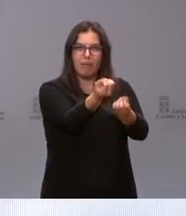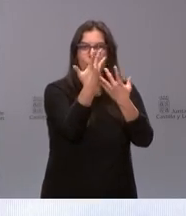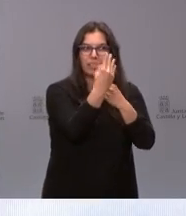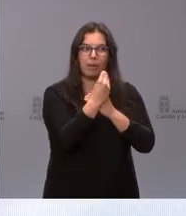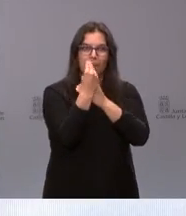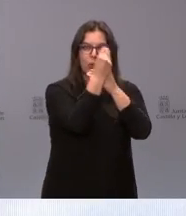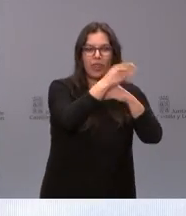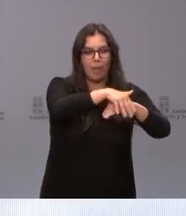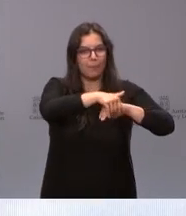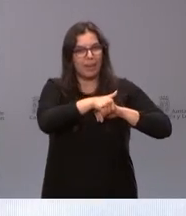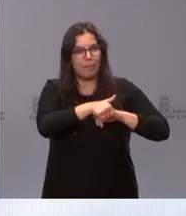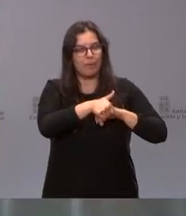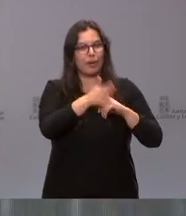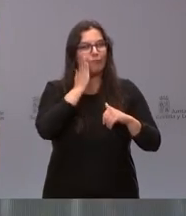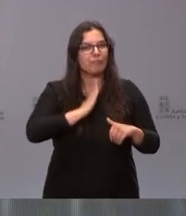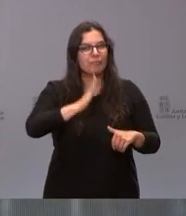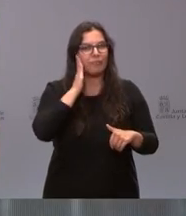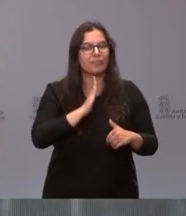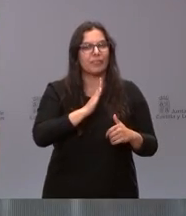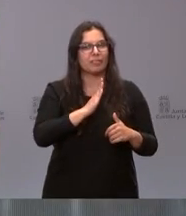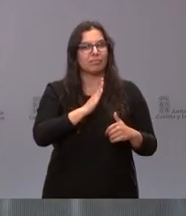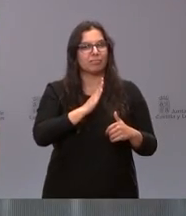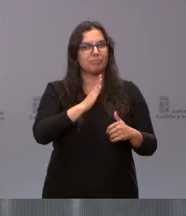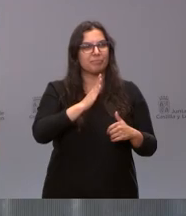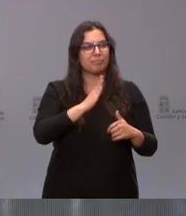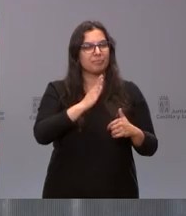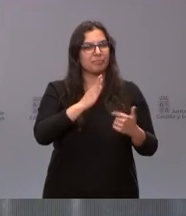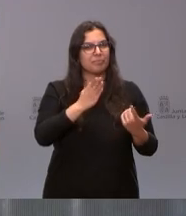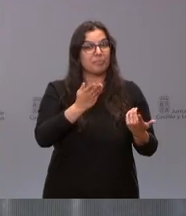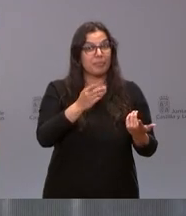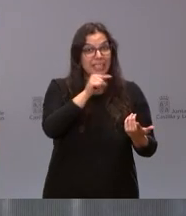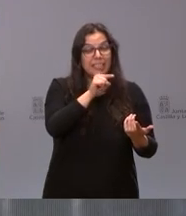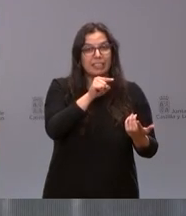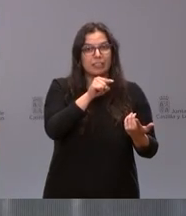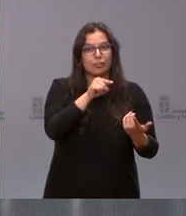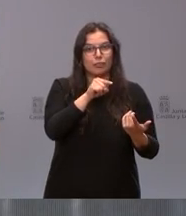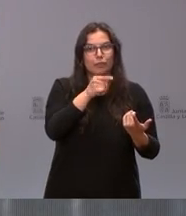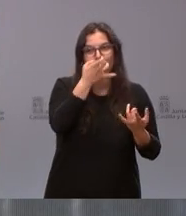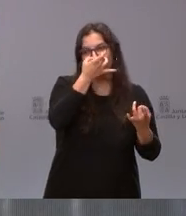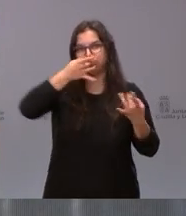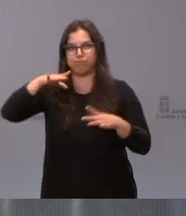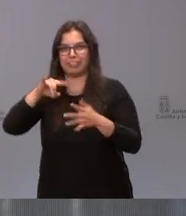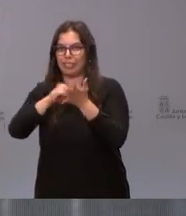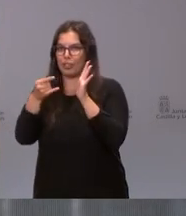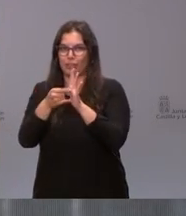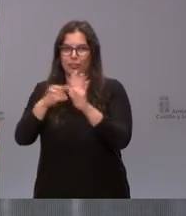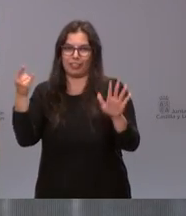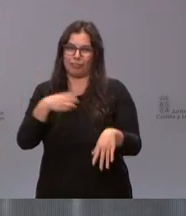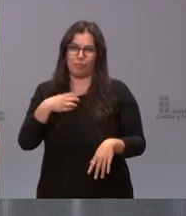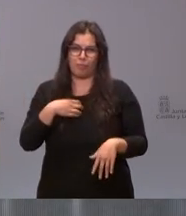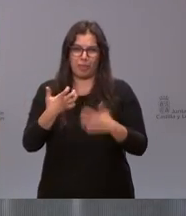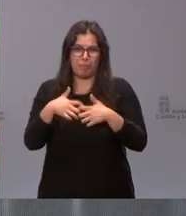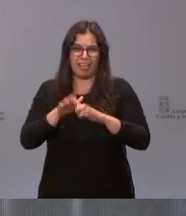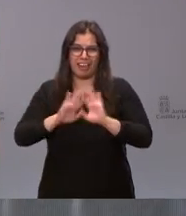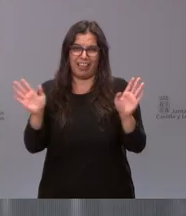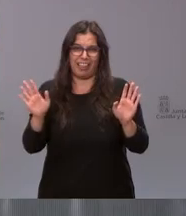nos agarra de la mano de quien nos habla con calidez eso no lo puede dar ningún aparato ninguna